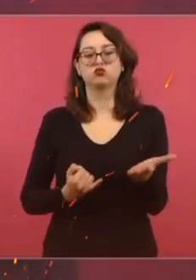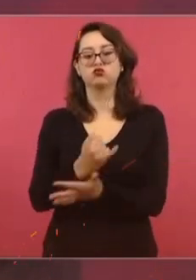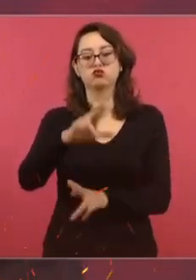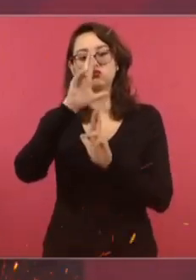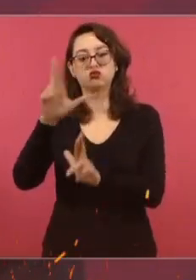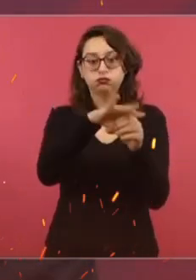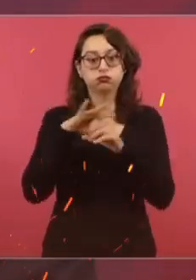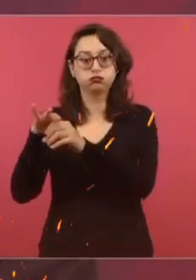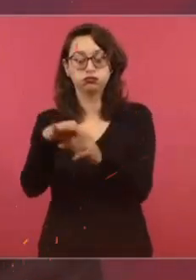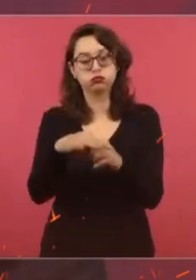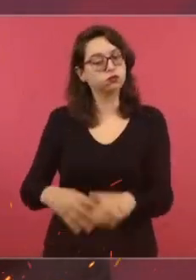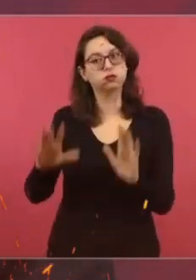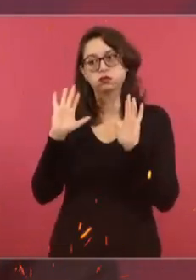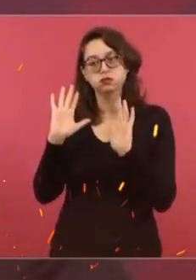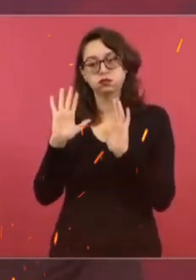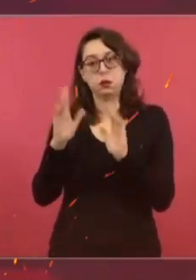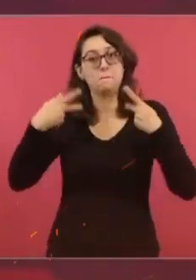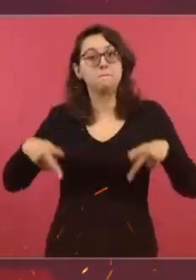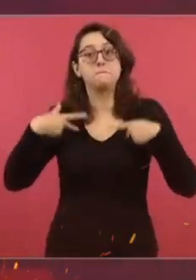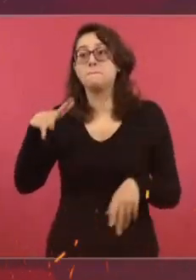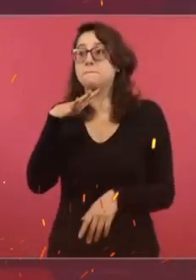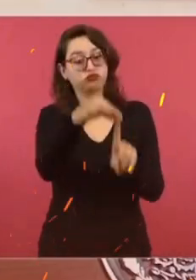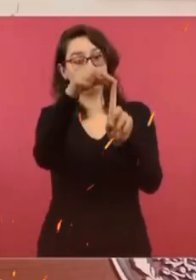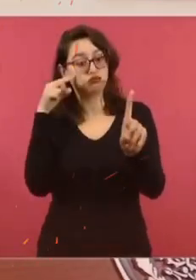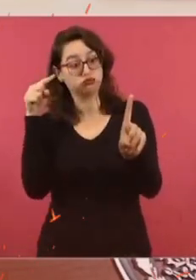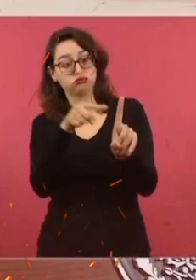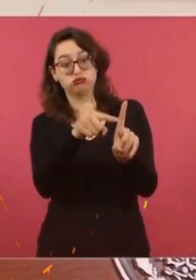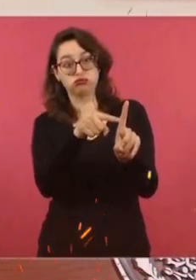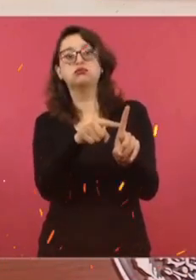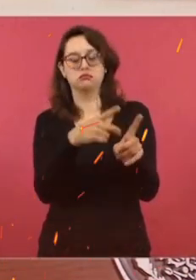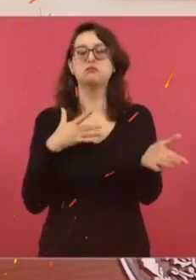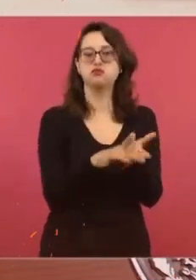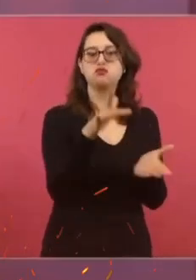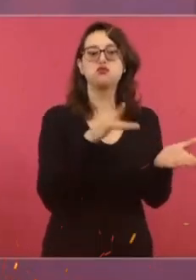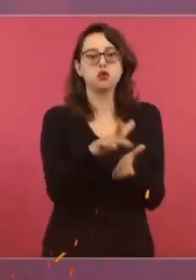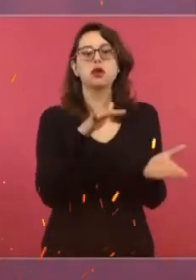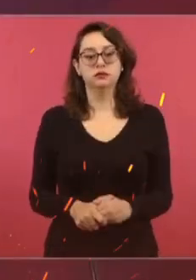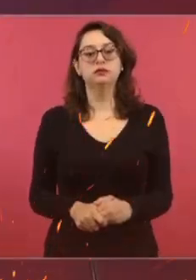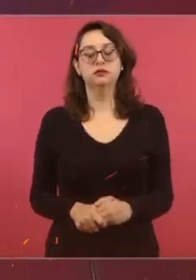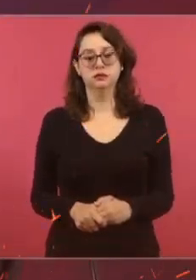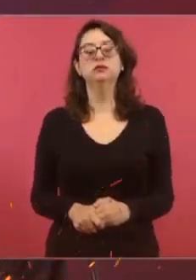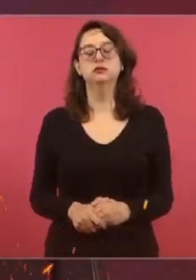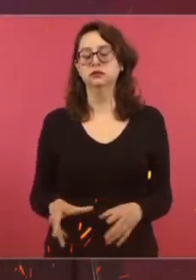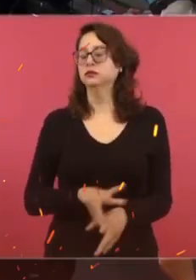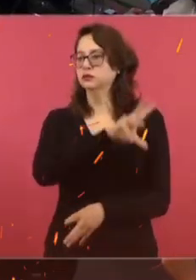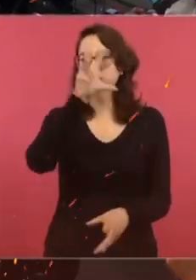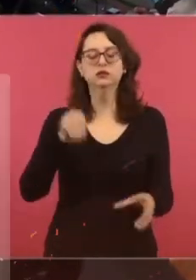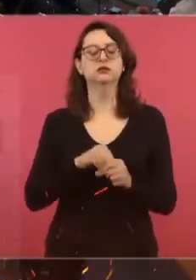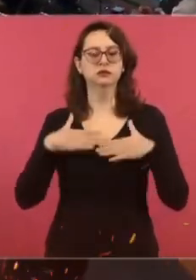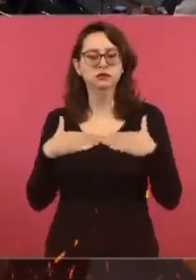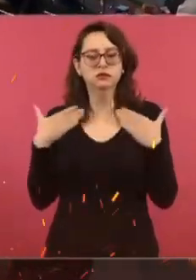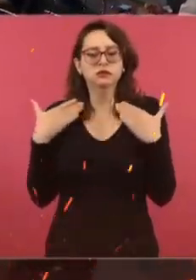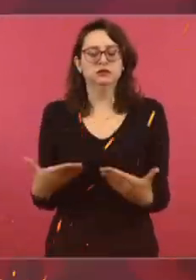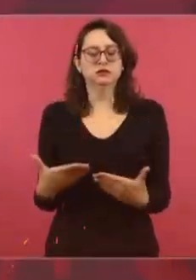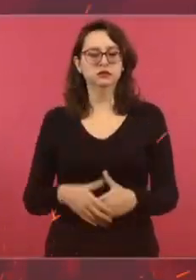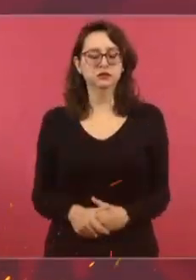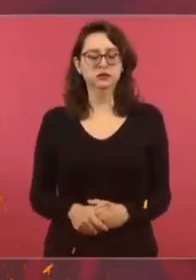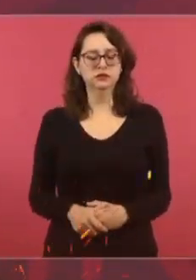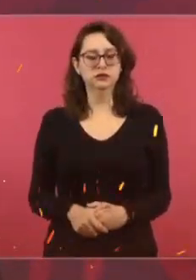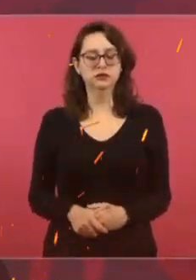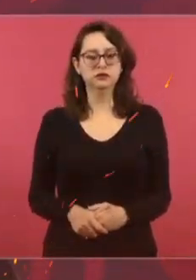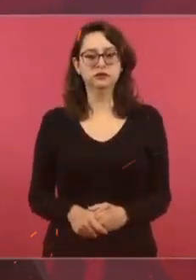la gente. Voy a apoyar el resultado de las encuestas. No veo en ningún caso